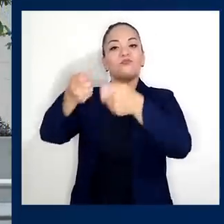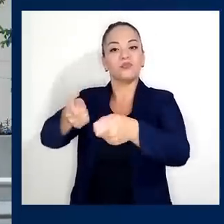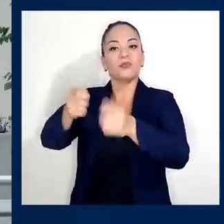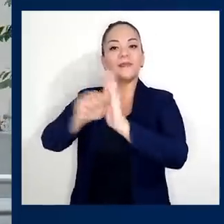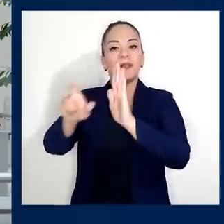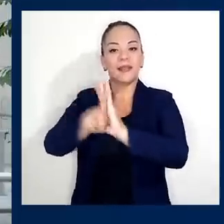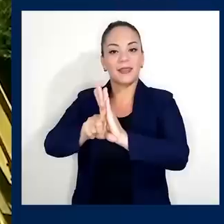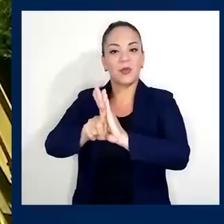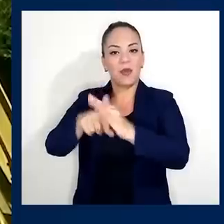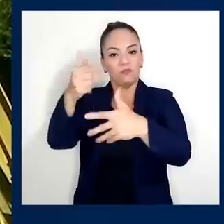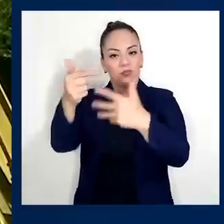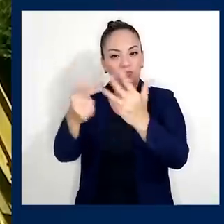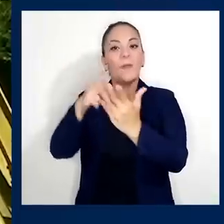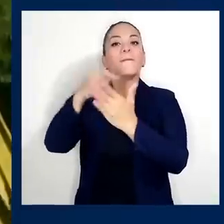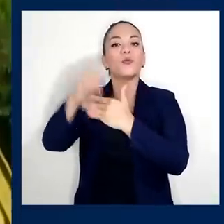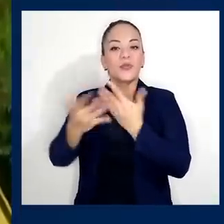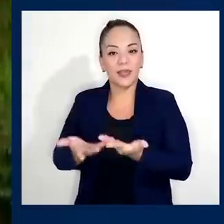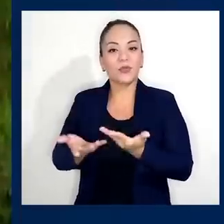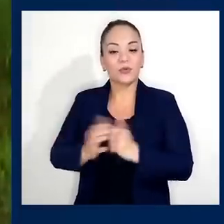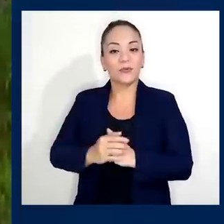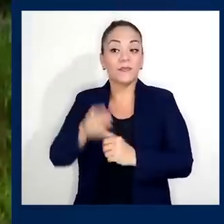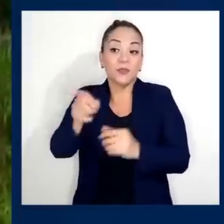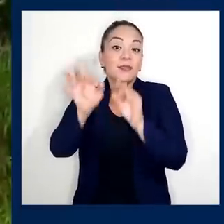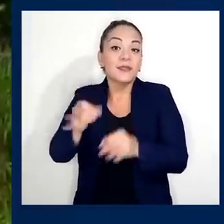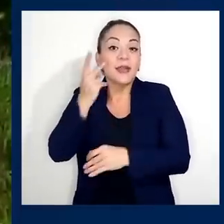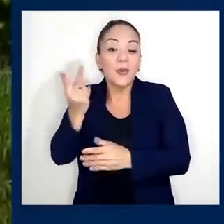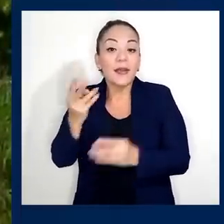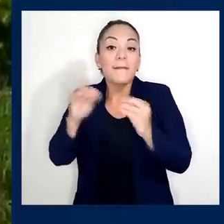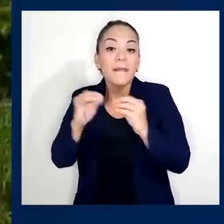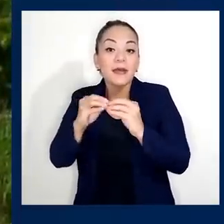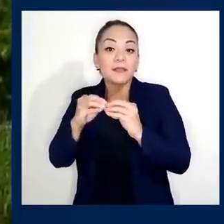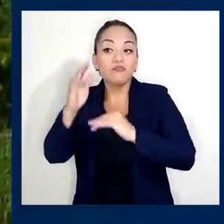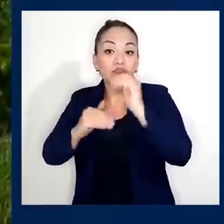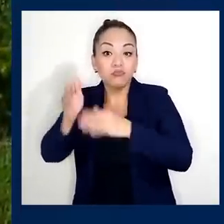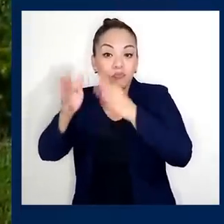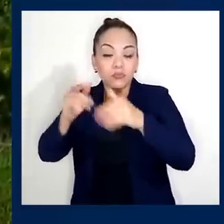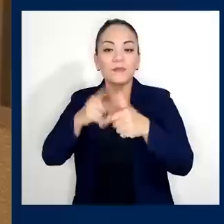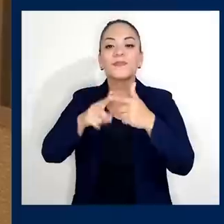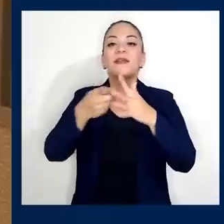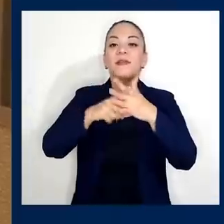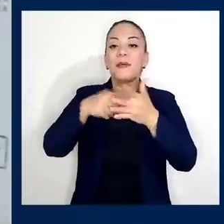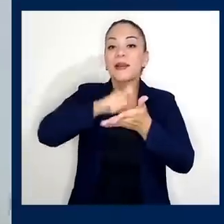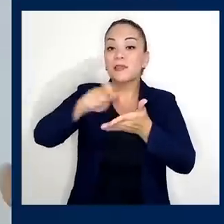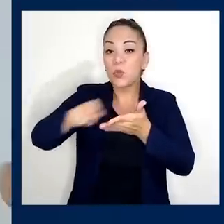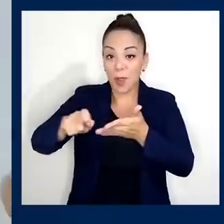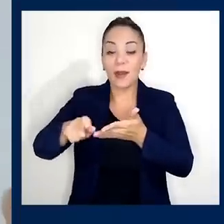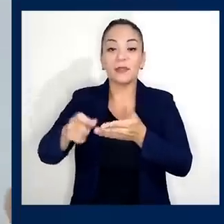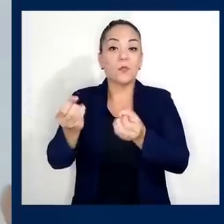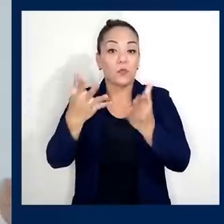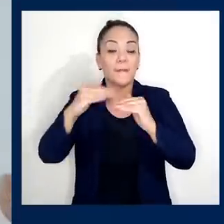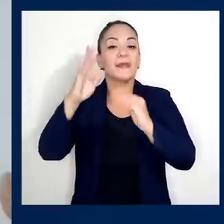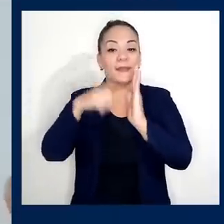proyectos y tendrán que decidir si vamos a construir más infraestructura, reparar las más de mil escuelas que en este momento tienen